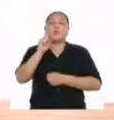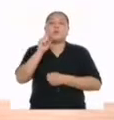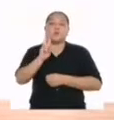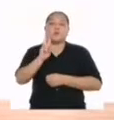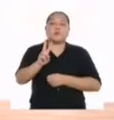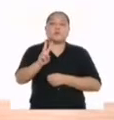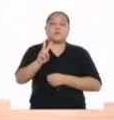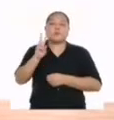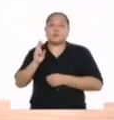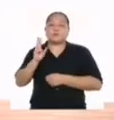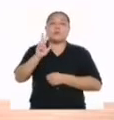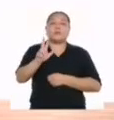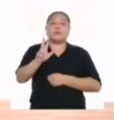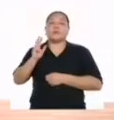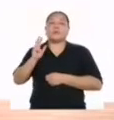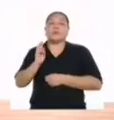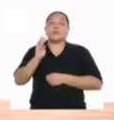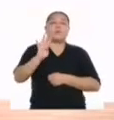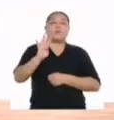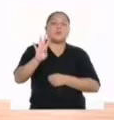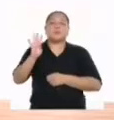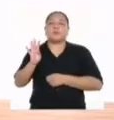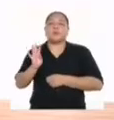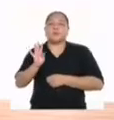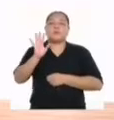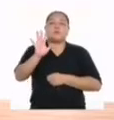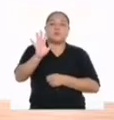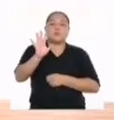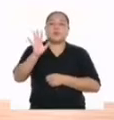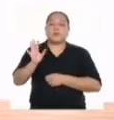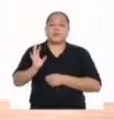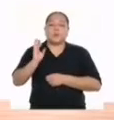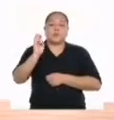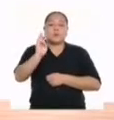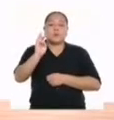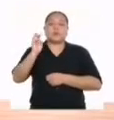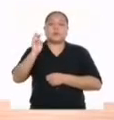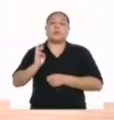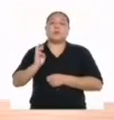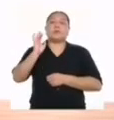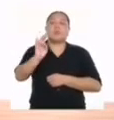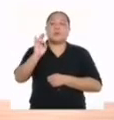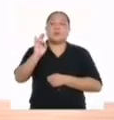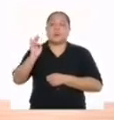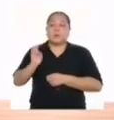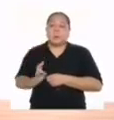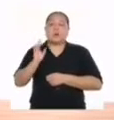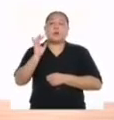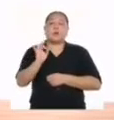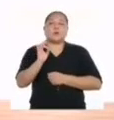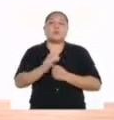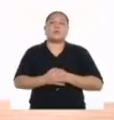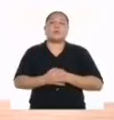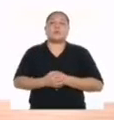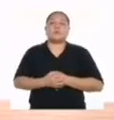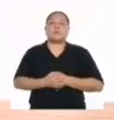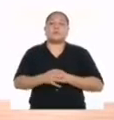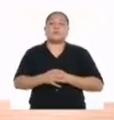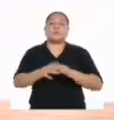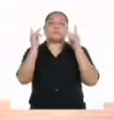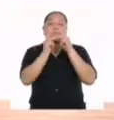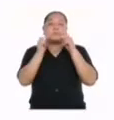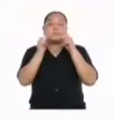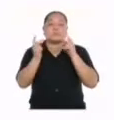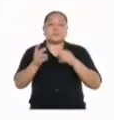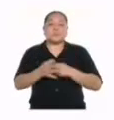Uno, dos, tres, vamos, cuatro, cinco, seis, siete, ocho,